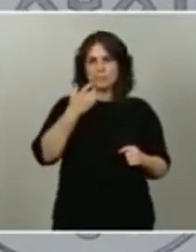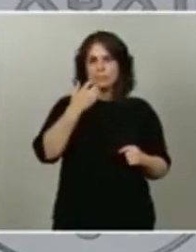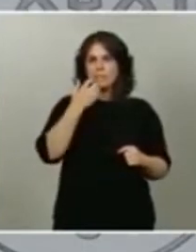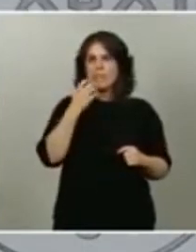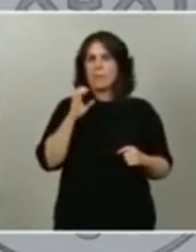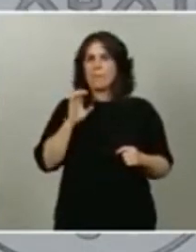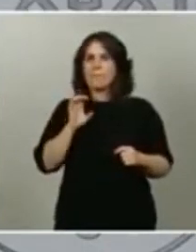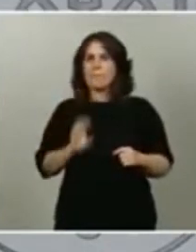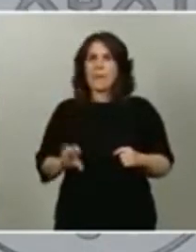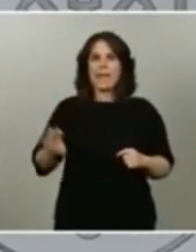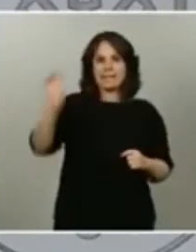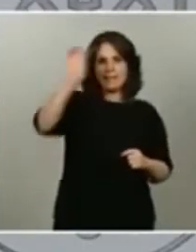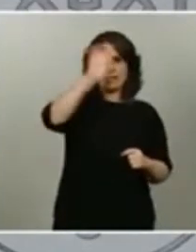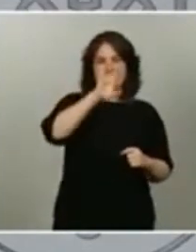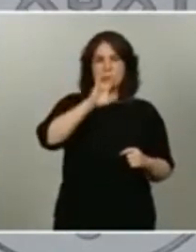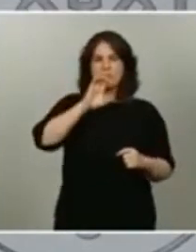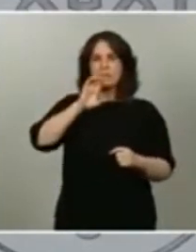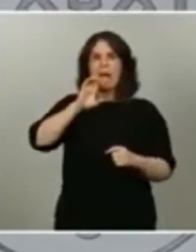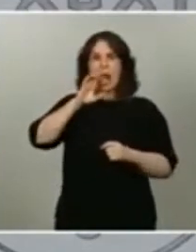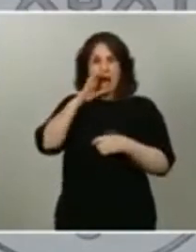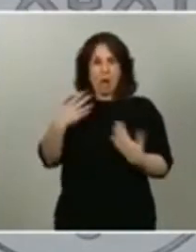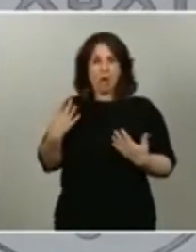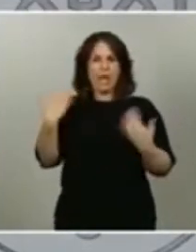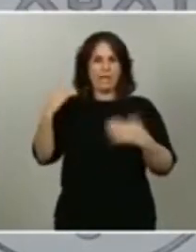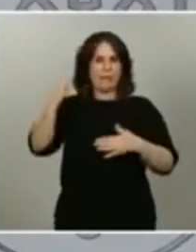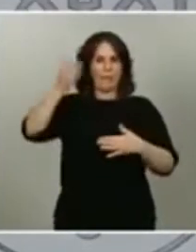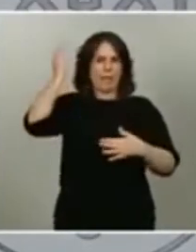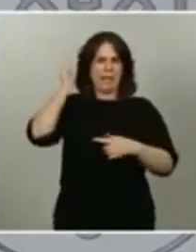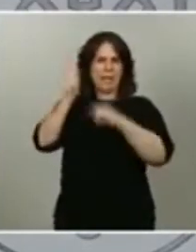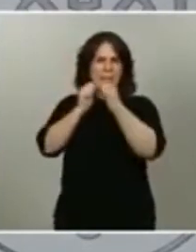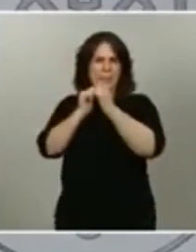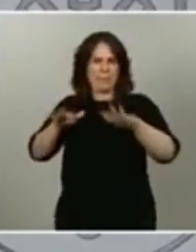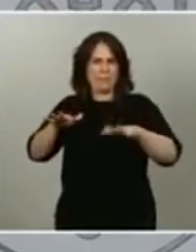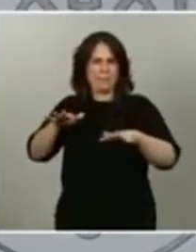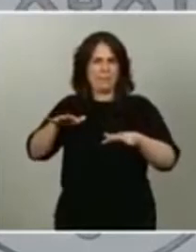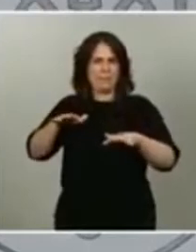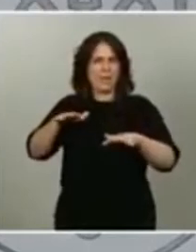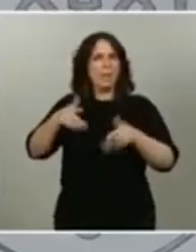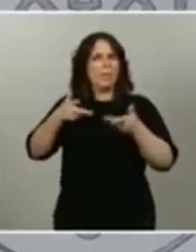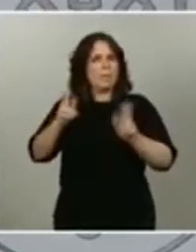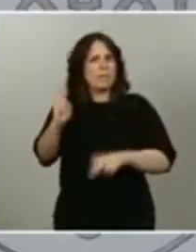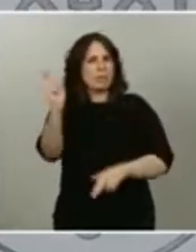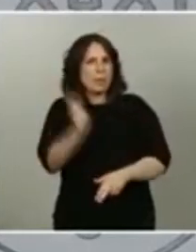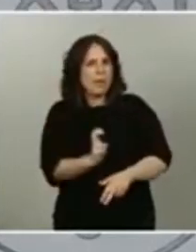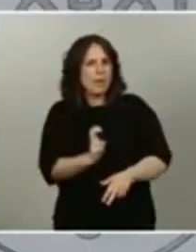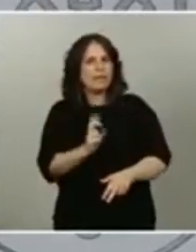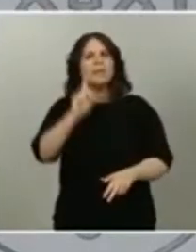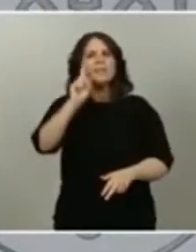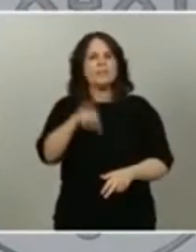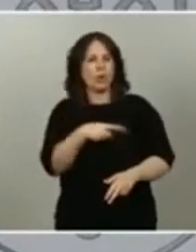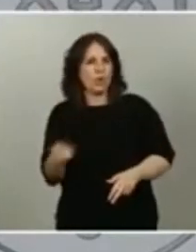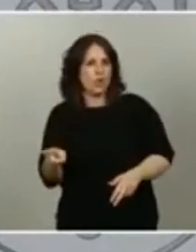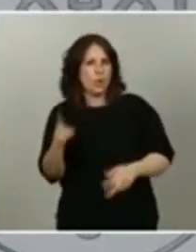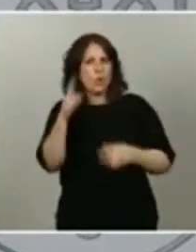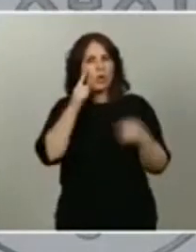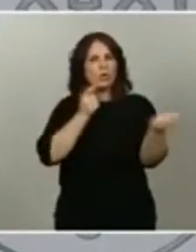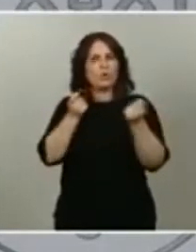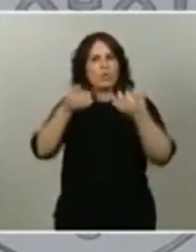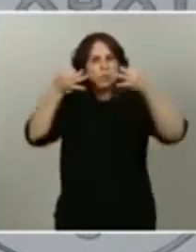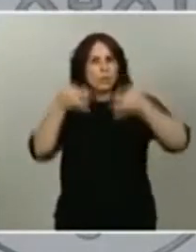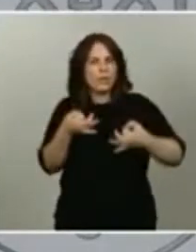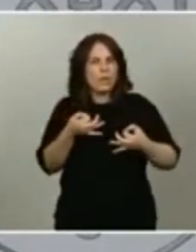venir a territorio europeo y bajo qué medidas, controles de seguridad lo puedan desarrollar.